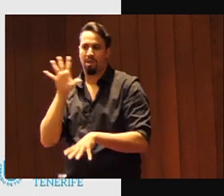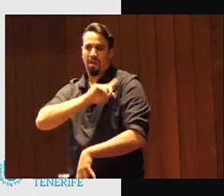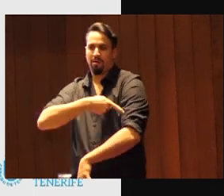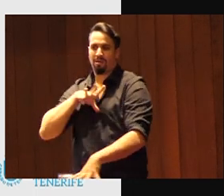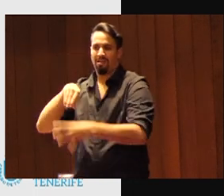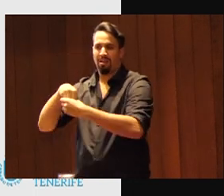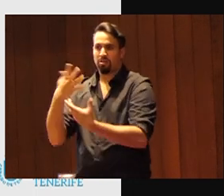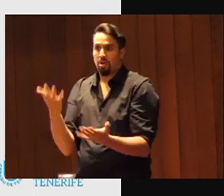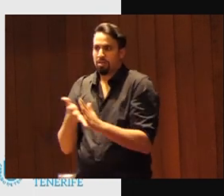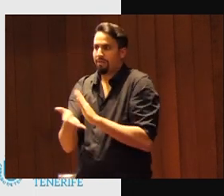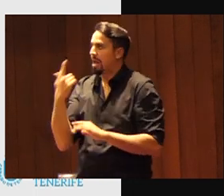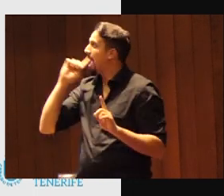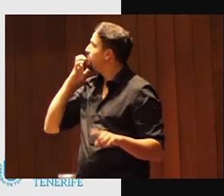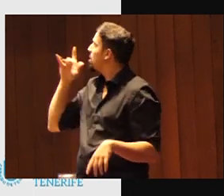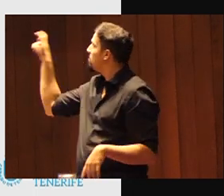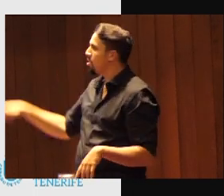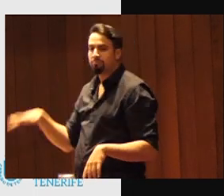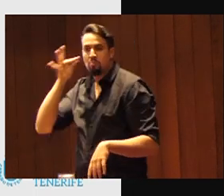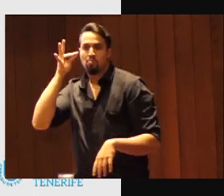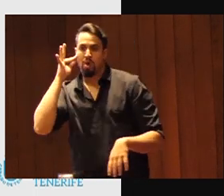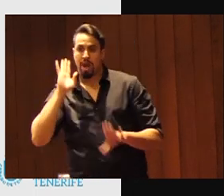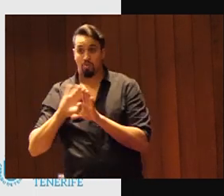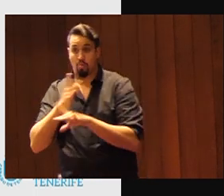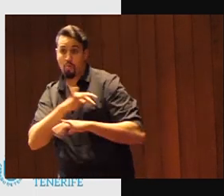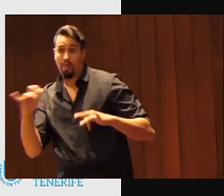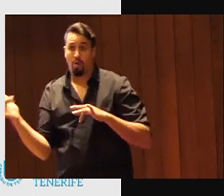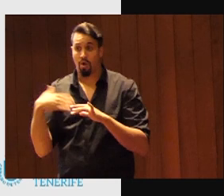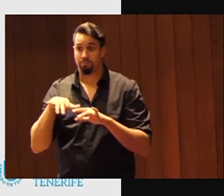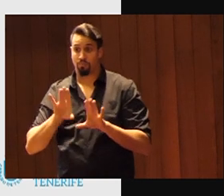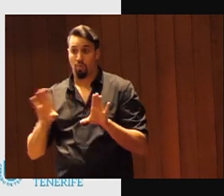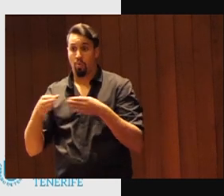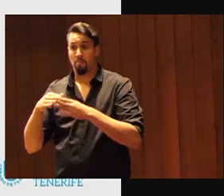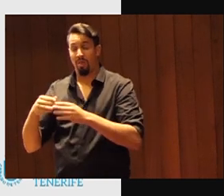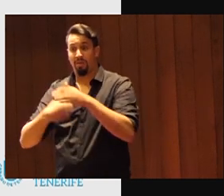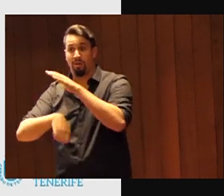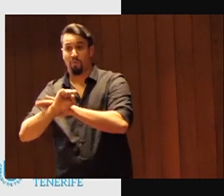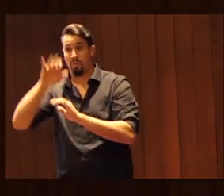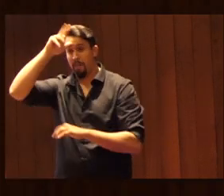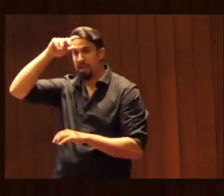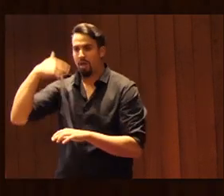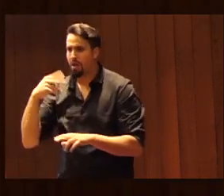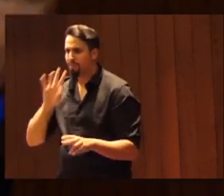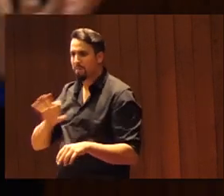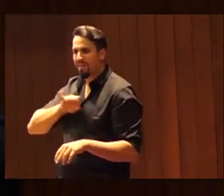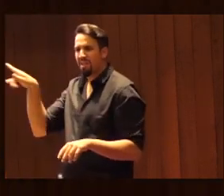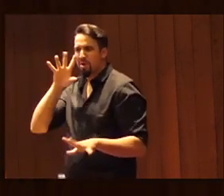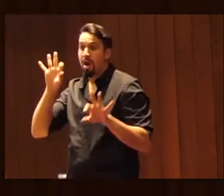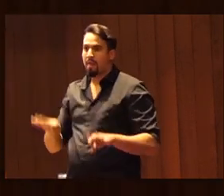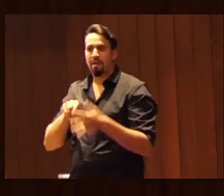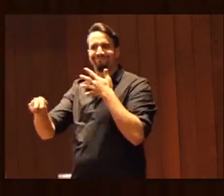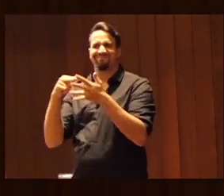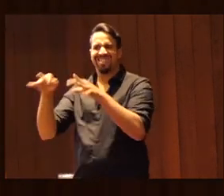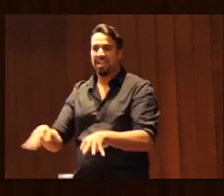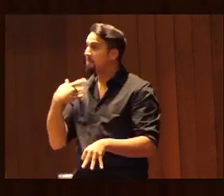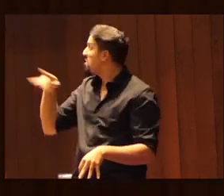es la mujer de un jugador de un equipo de fútbol americano que ha conseguido una medalla que se invisibiliza. Ayer también hablábamos de eso y se sabe